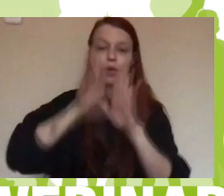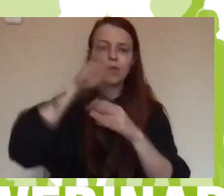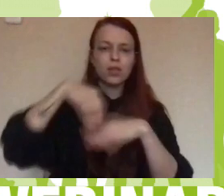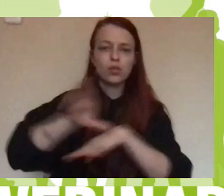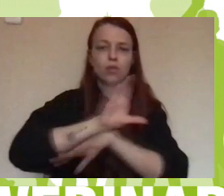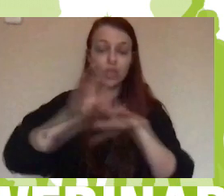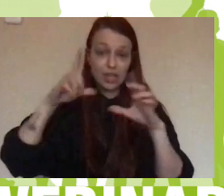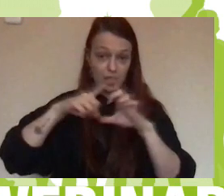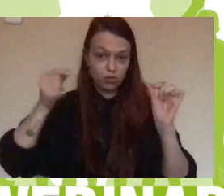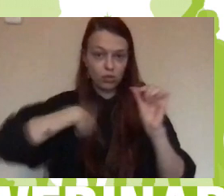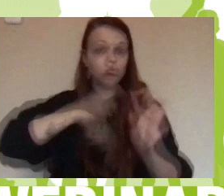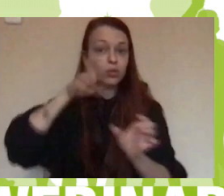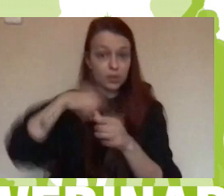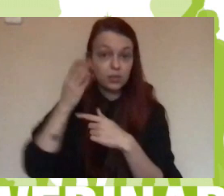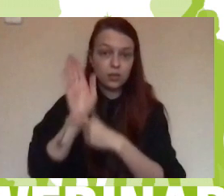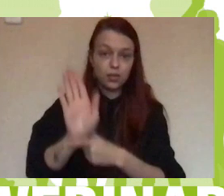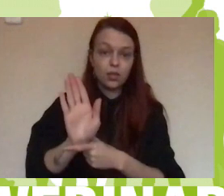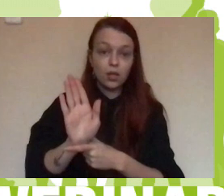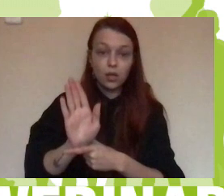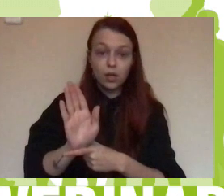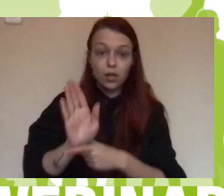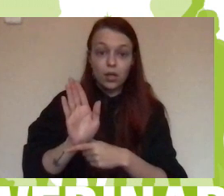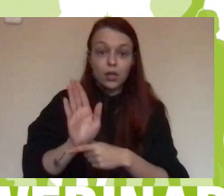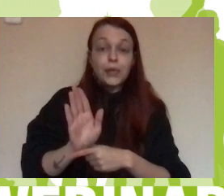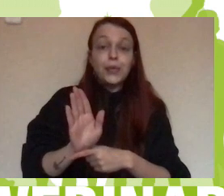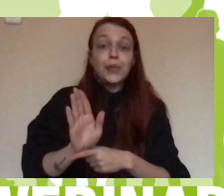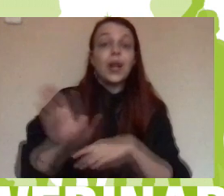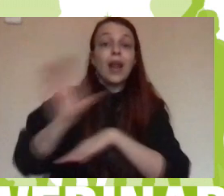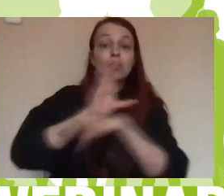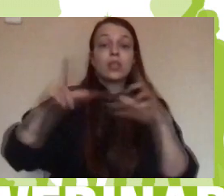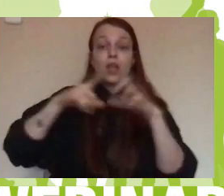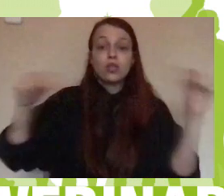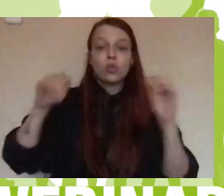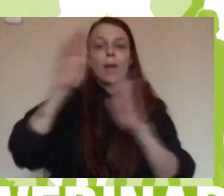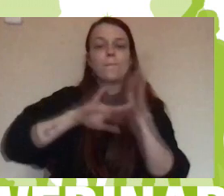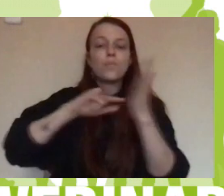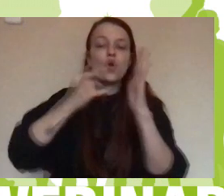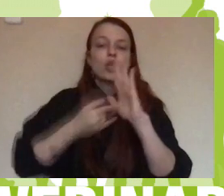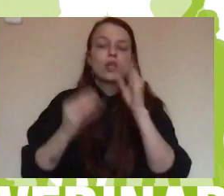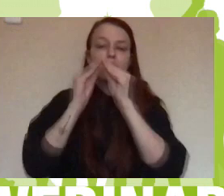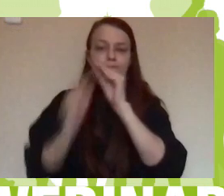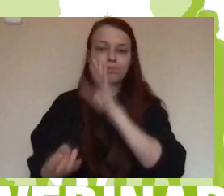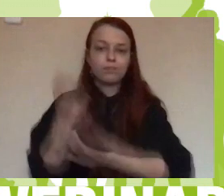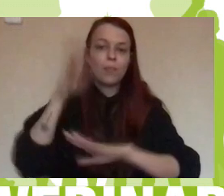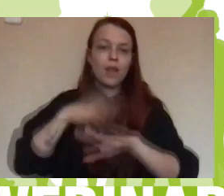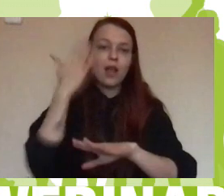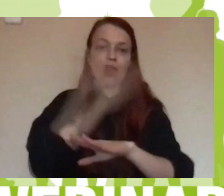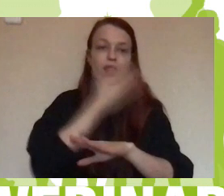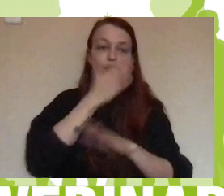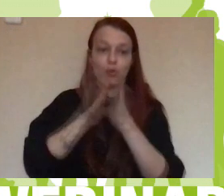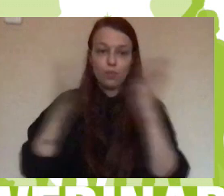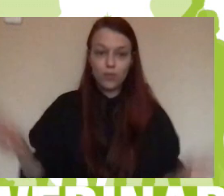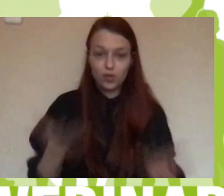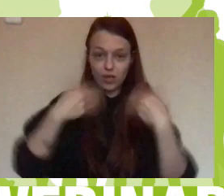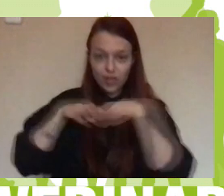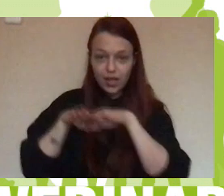Asturias. De la Consejería de Asturias hizo un proyecto para centros promotores de la equidad. Hicimos un proyecto